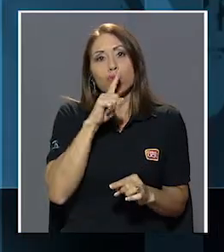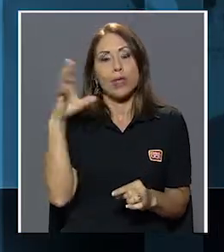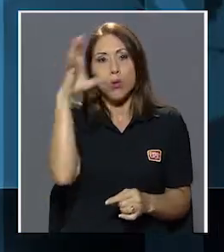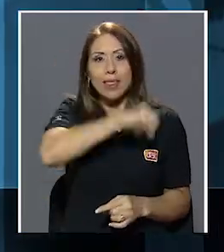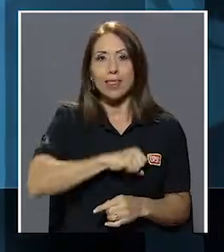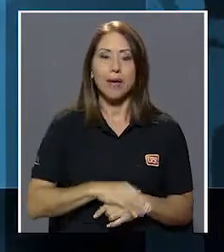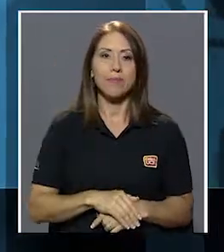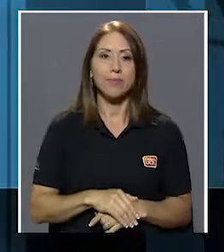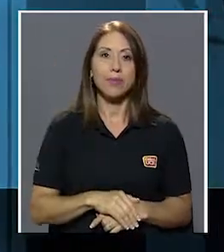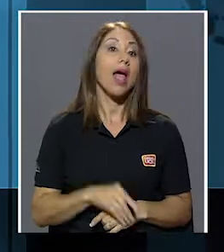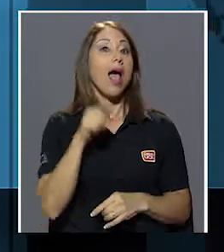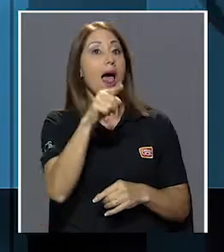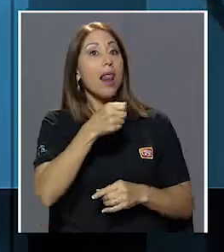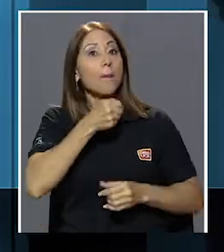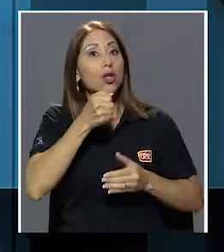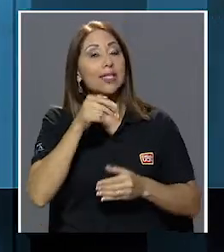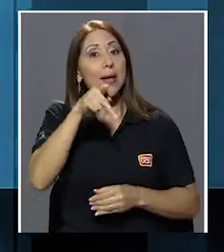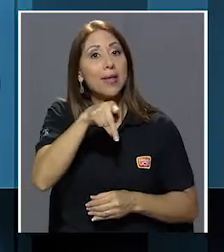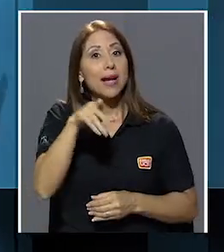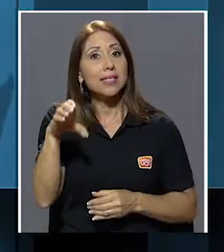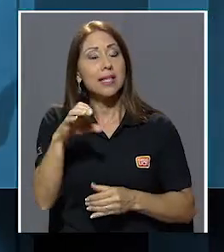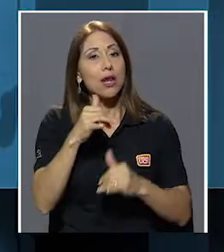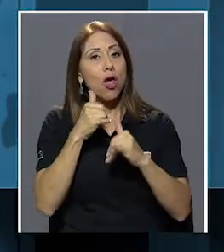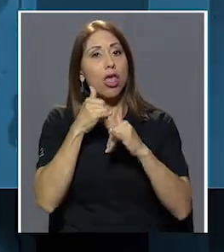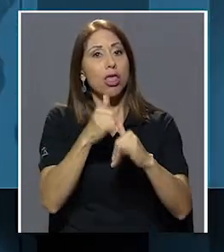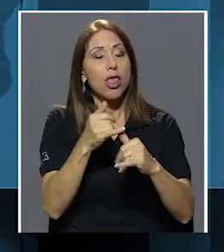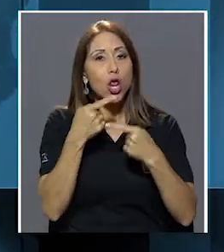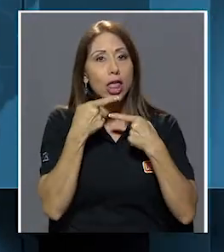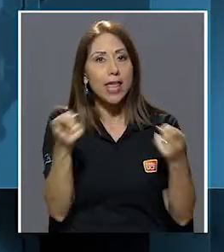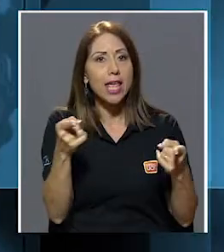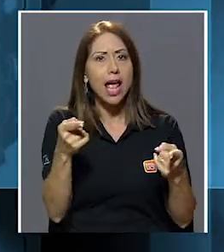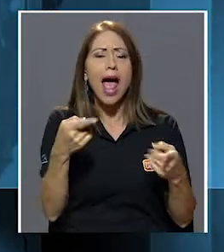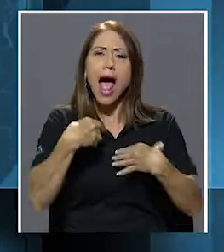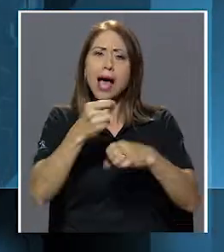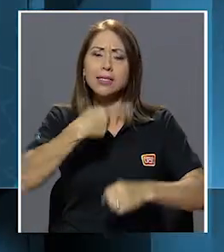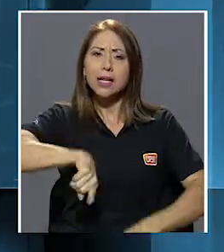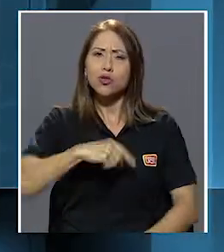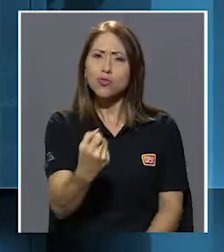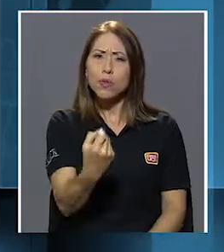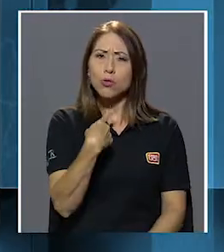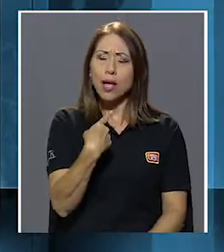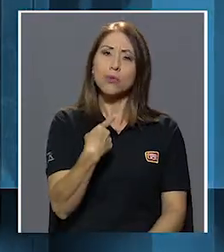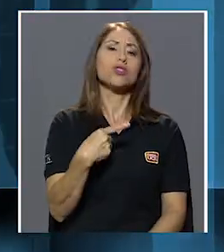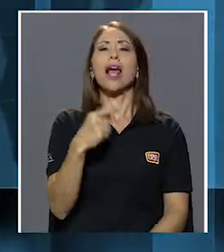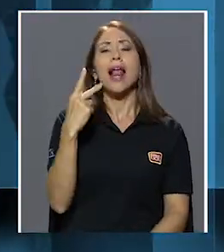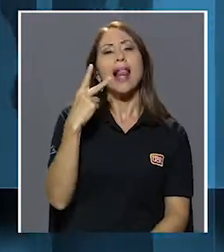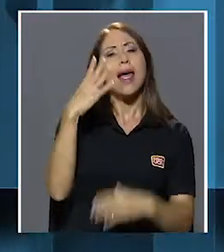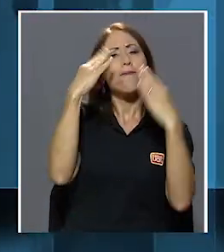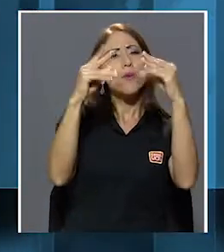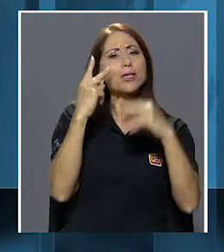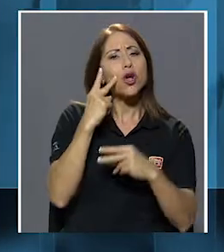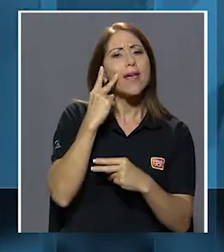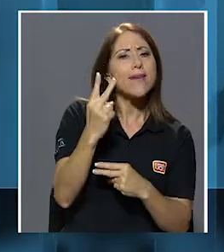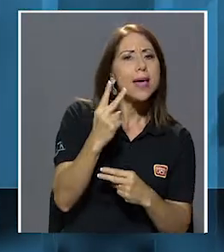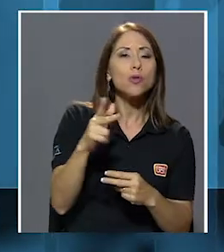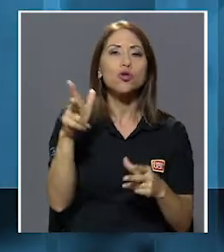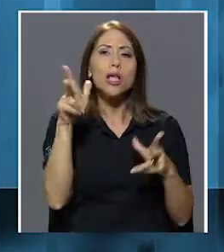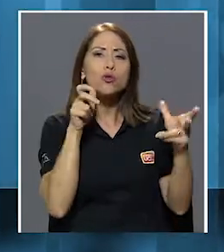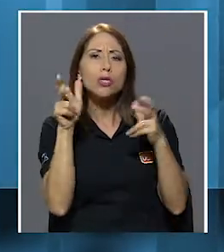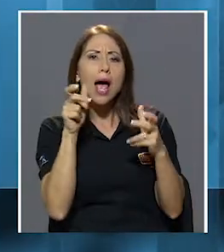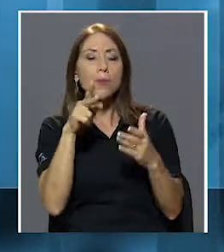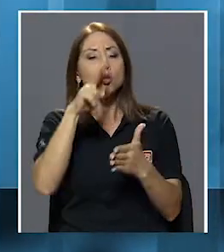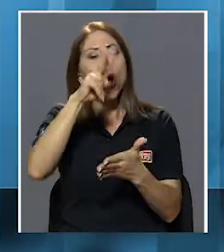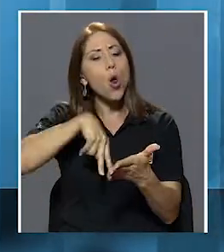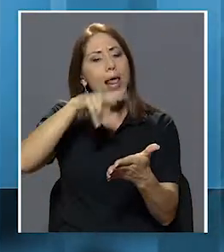diera cuenta. La denuncia de Cisneros nos hace preguntarnos cuánta de la información que vemos, escuchamos o